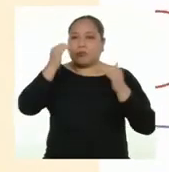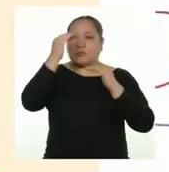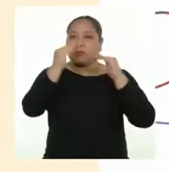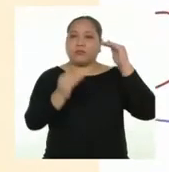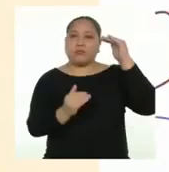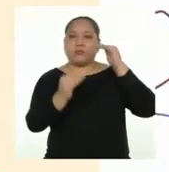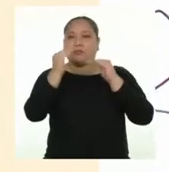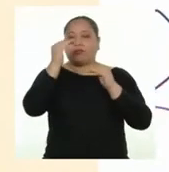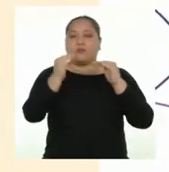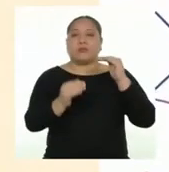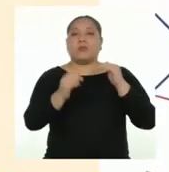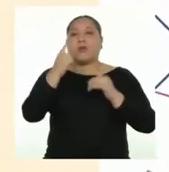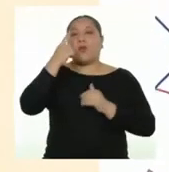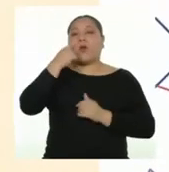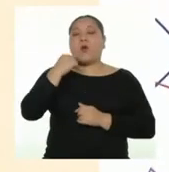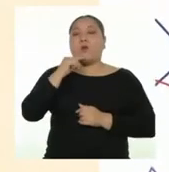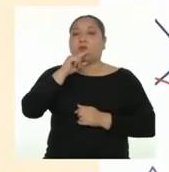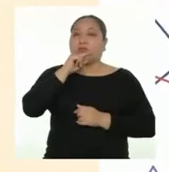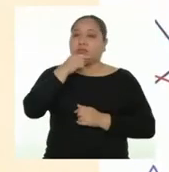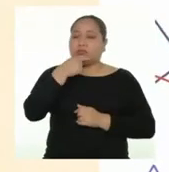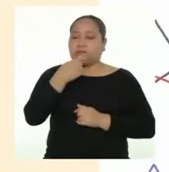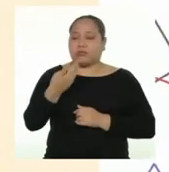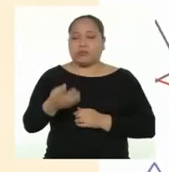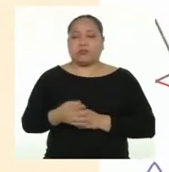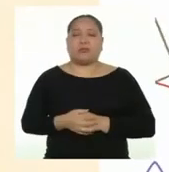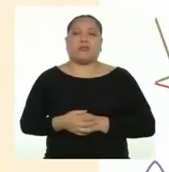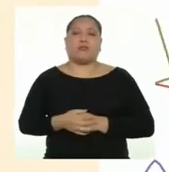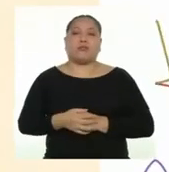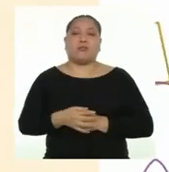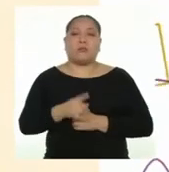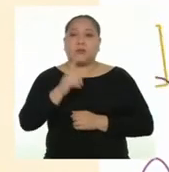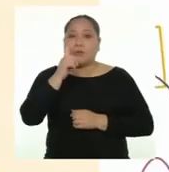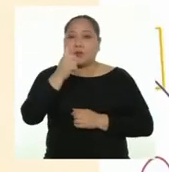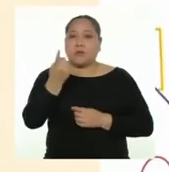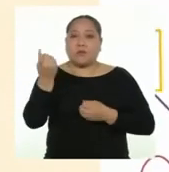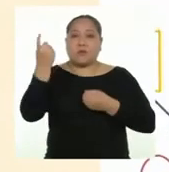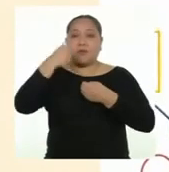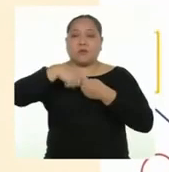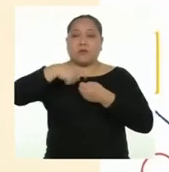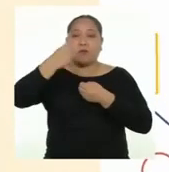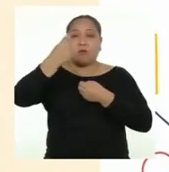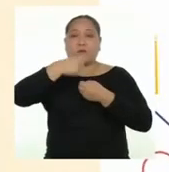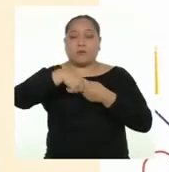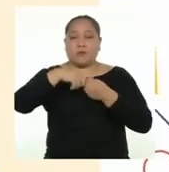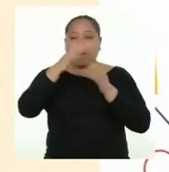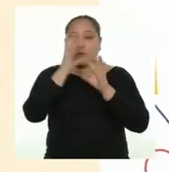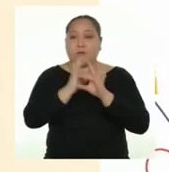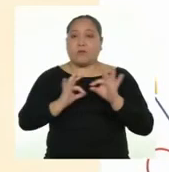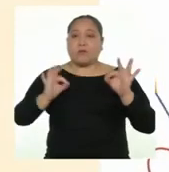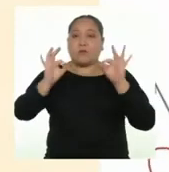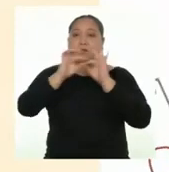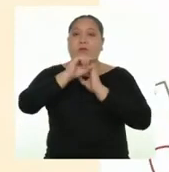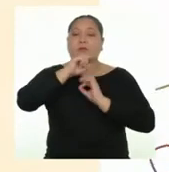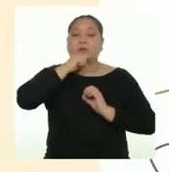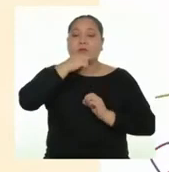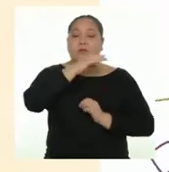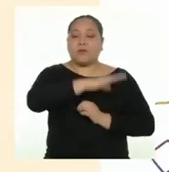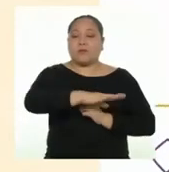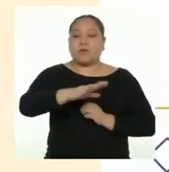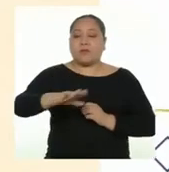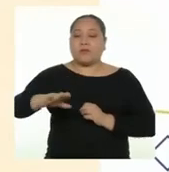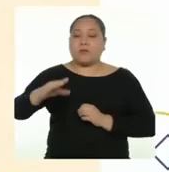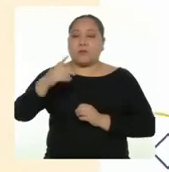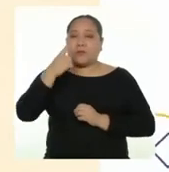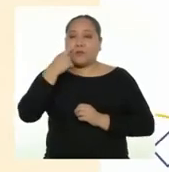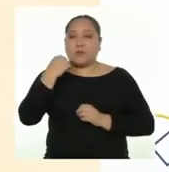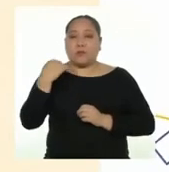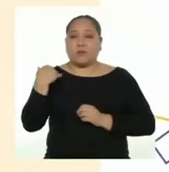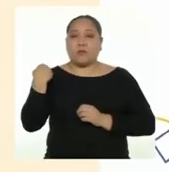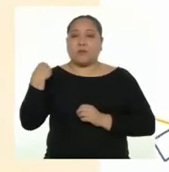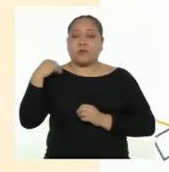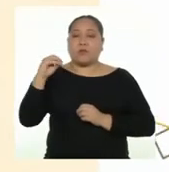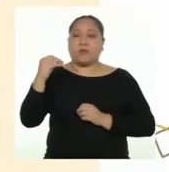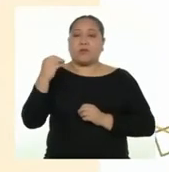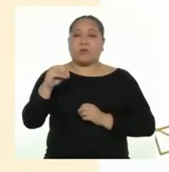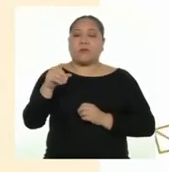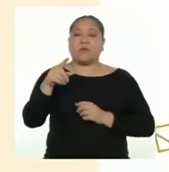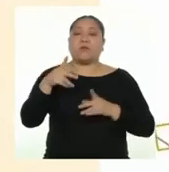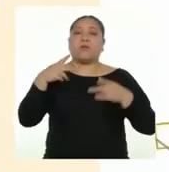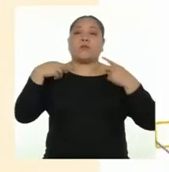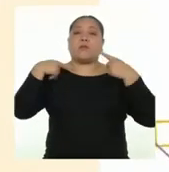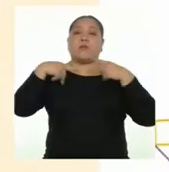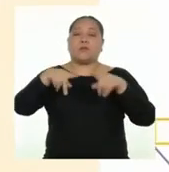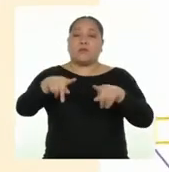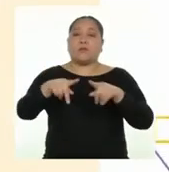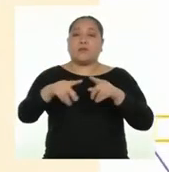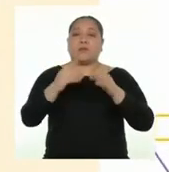desiguales entre mujeres y hombres. Una participación significativa de las niñas, niños y adolescentes les permite